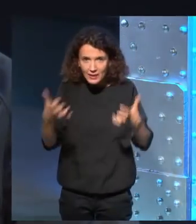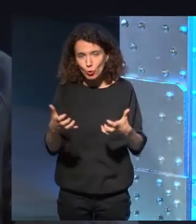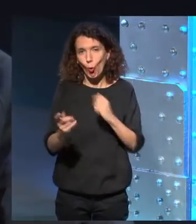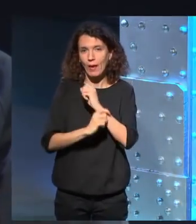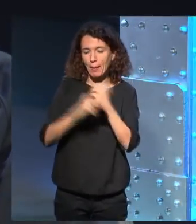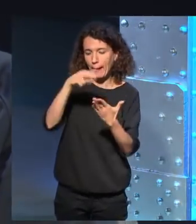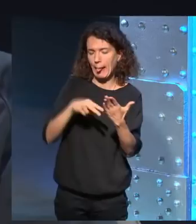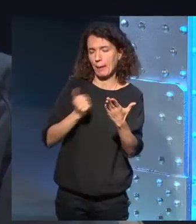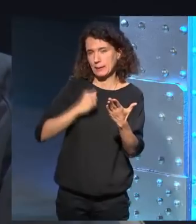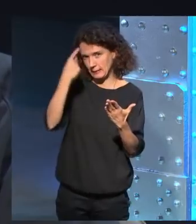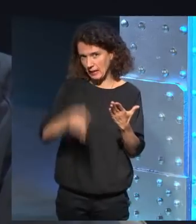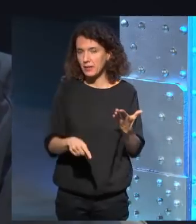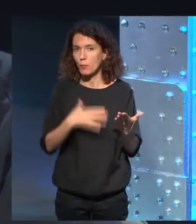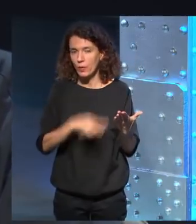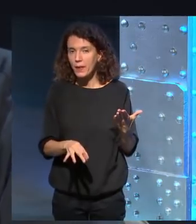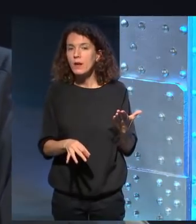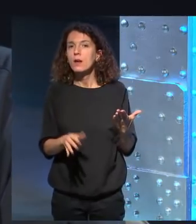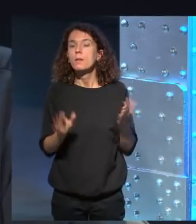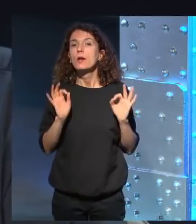para que sepa buscar